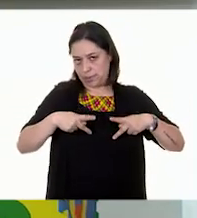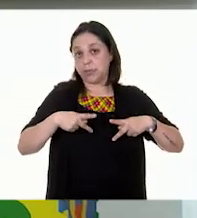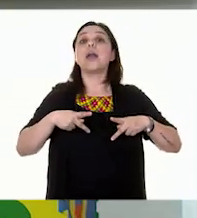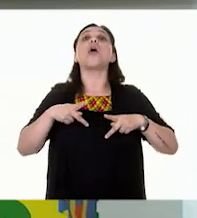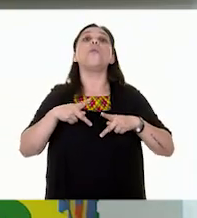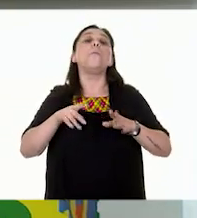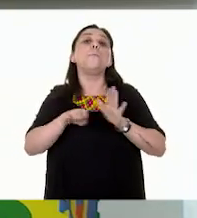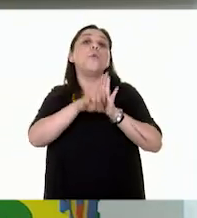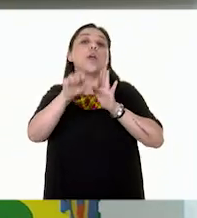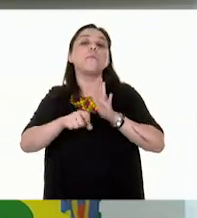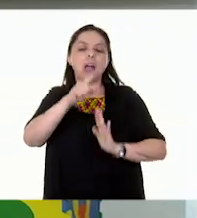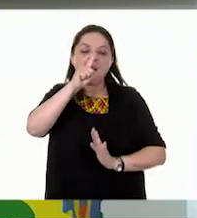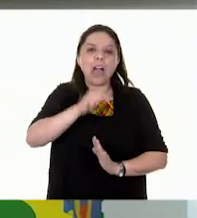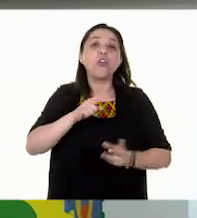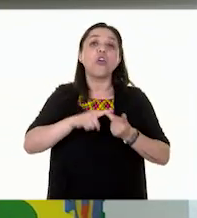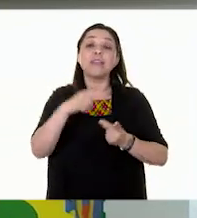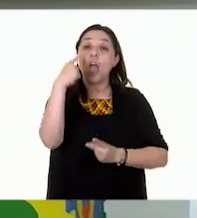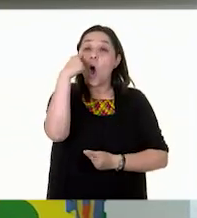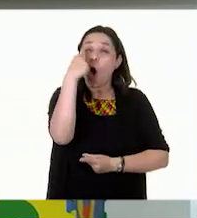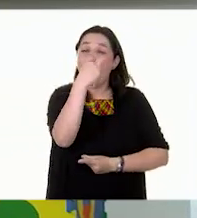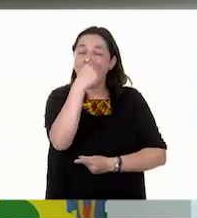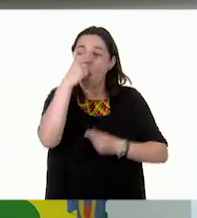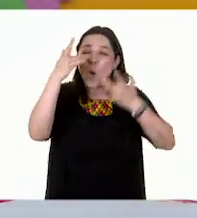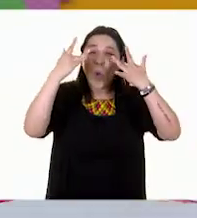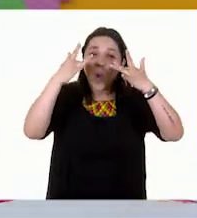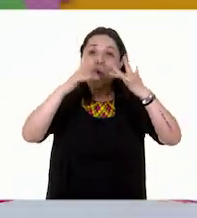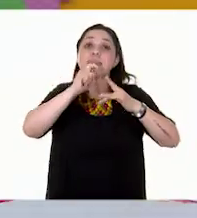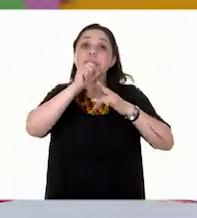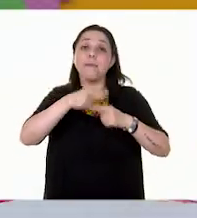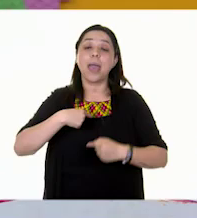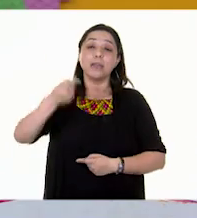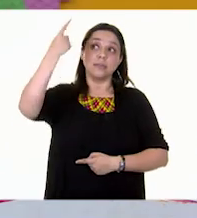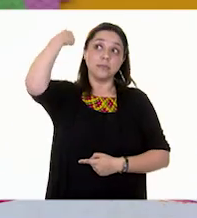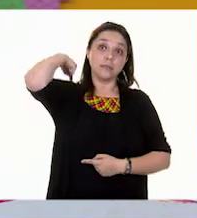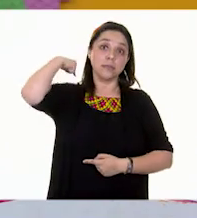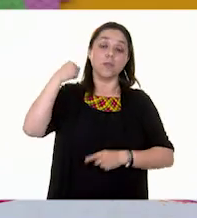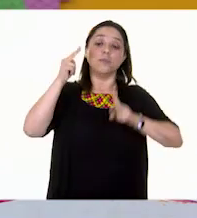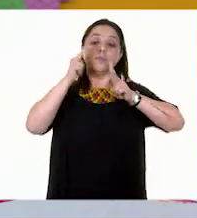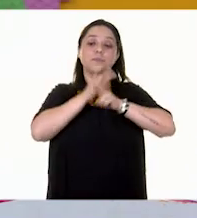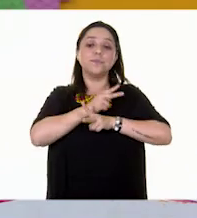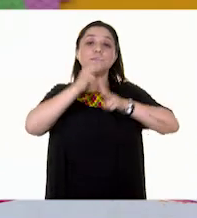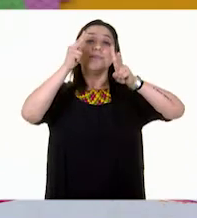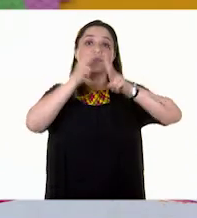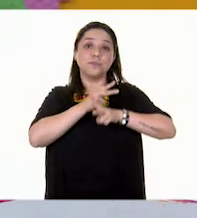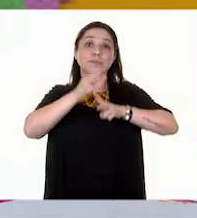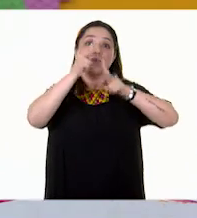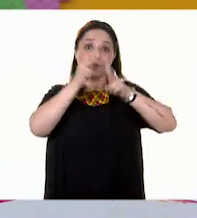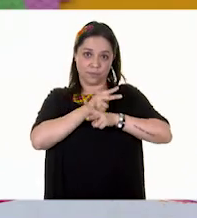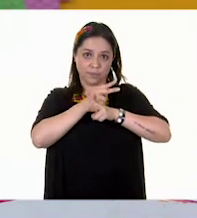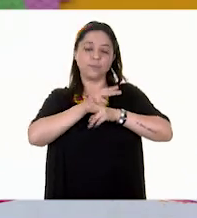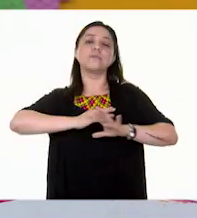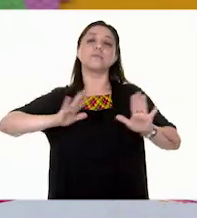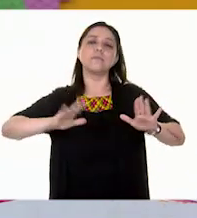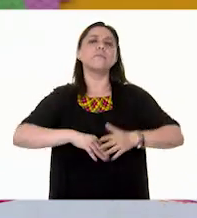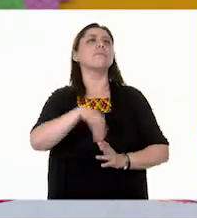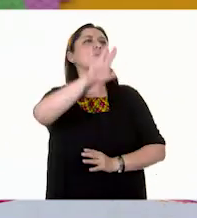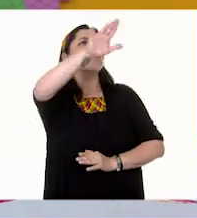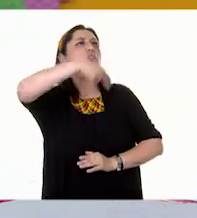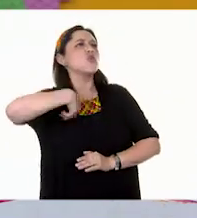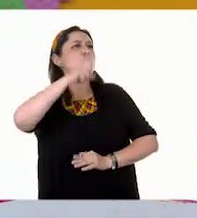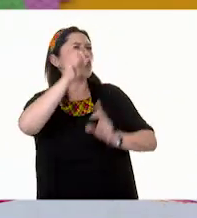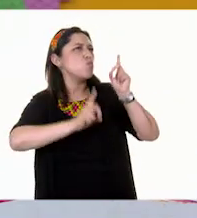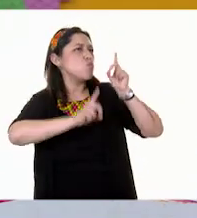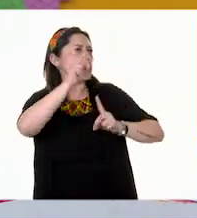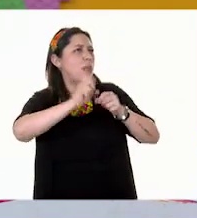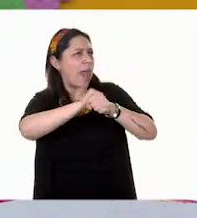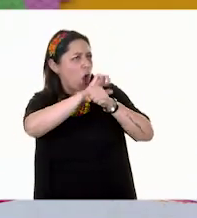respiratorias y a los ojos. ¡Ay, sí! Erick, tengo una duda. La enfermedad de la COVID